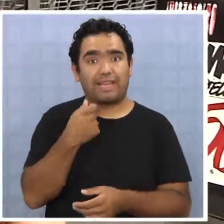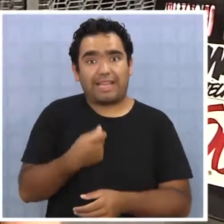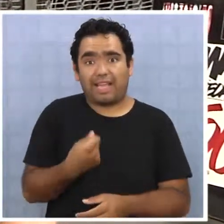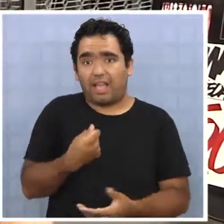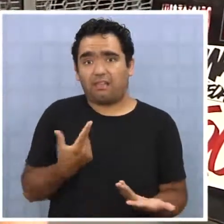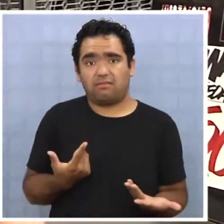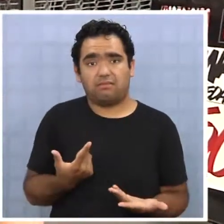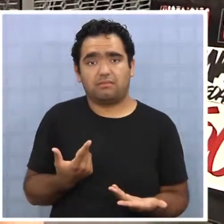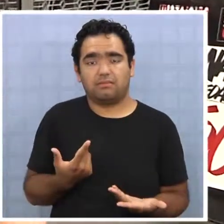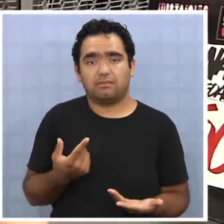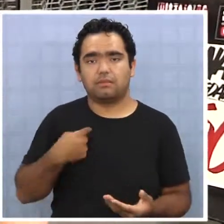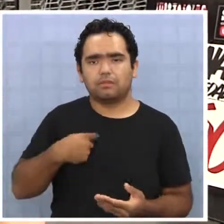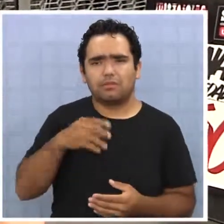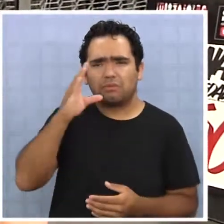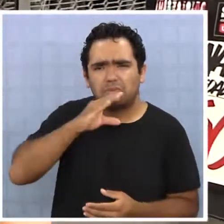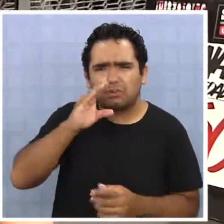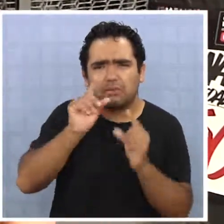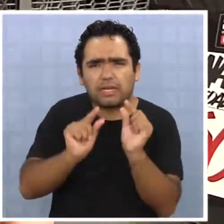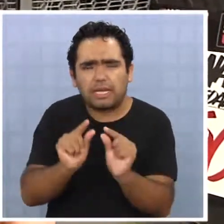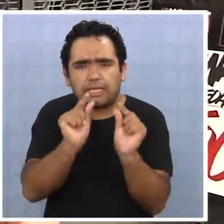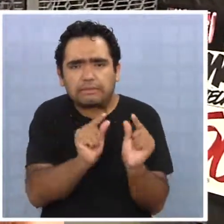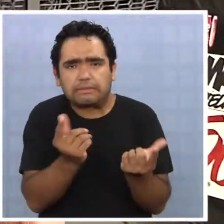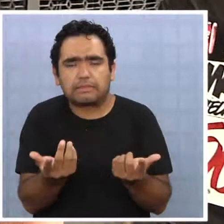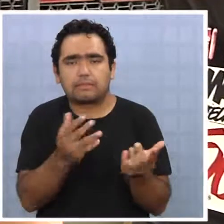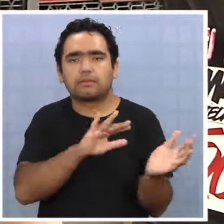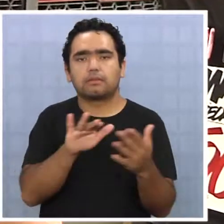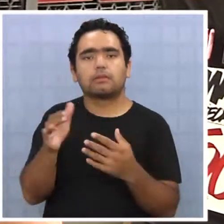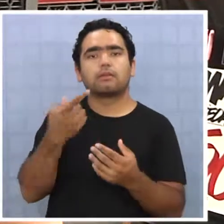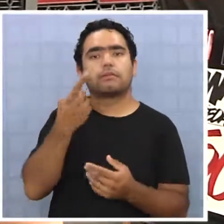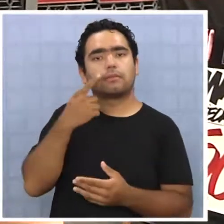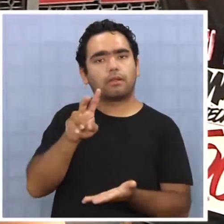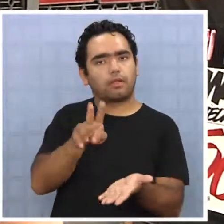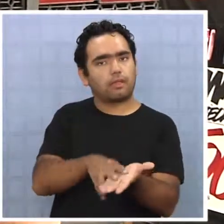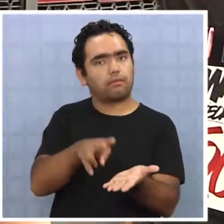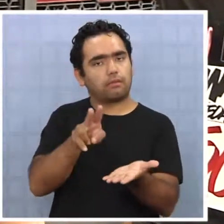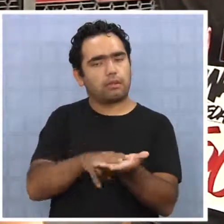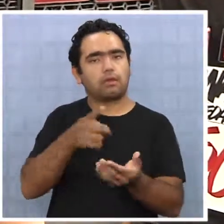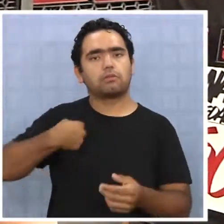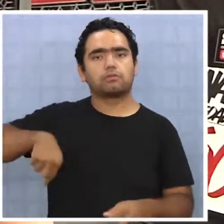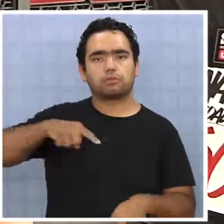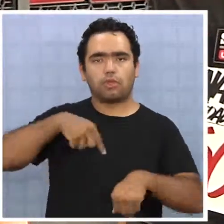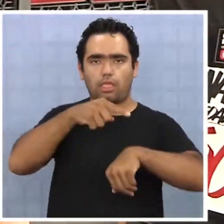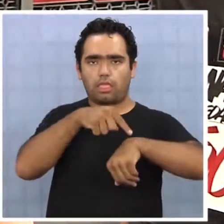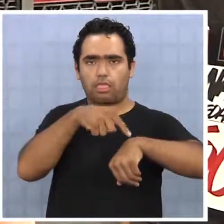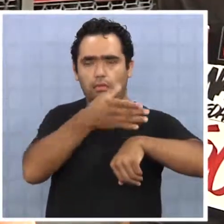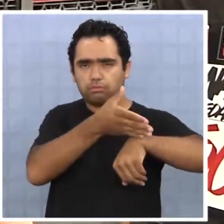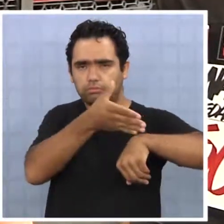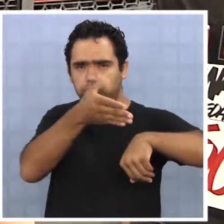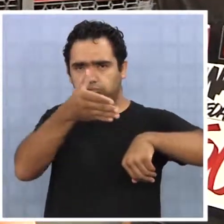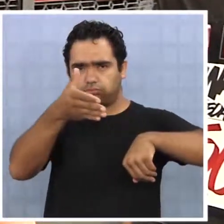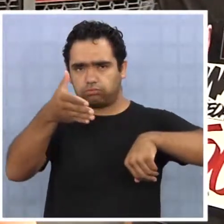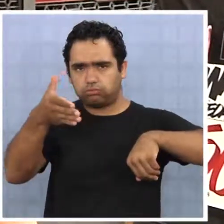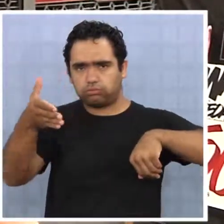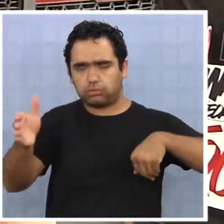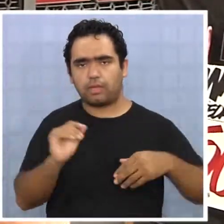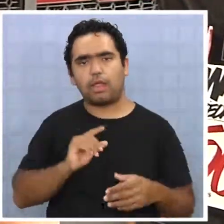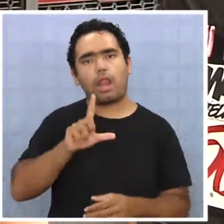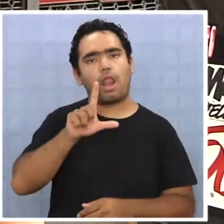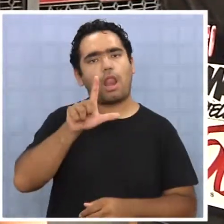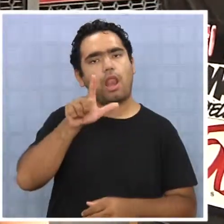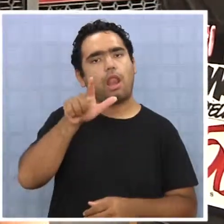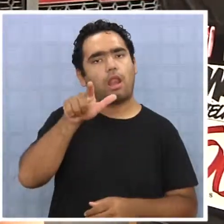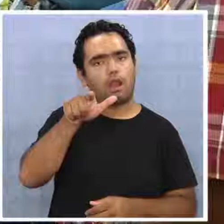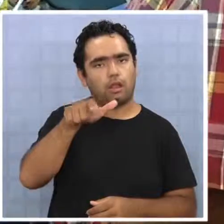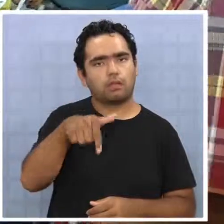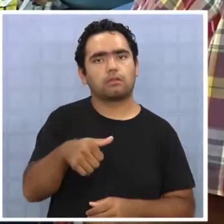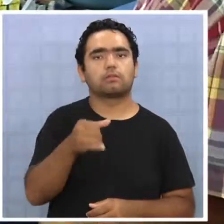pero en realidad hemos comprobado con el tiempo que es más lento el